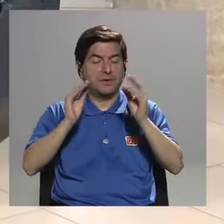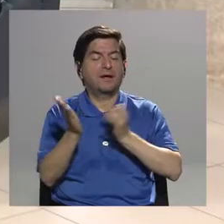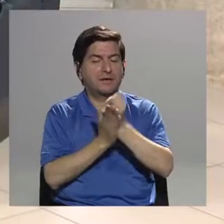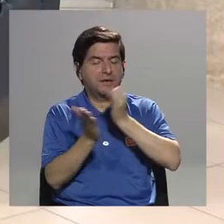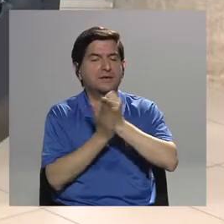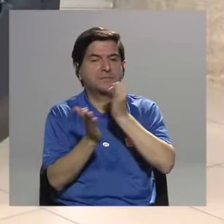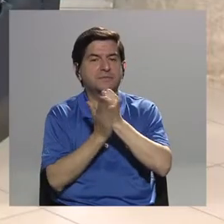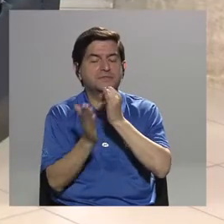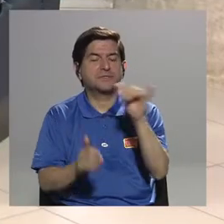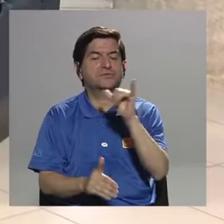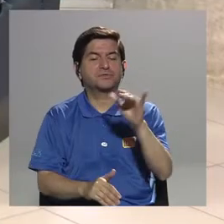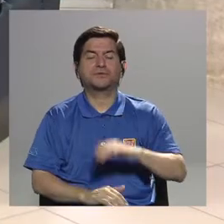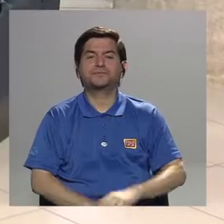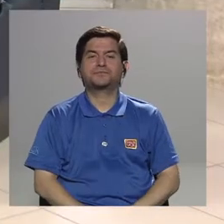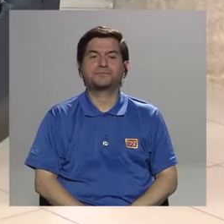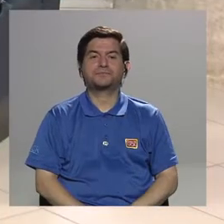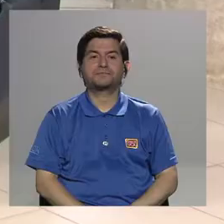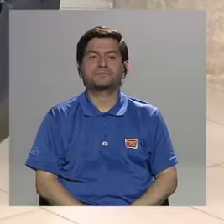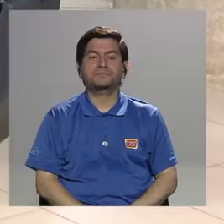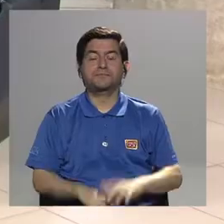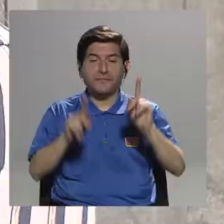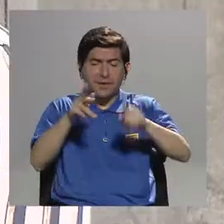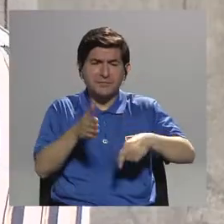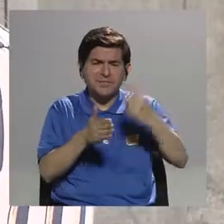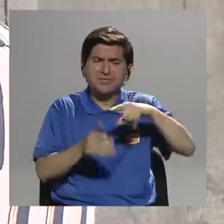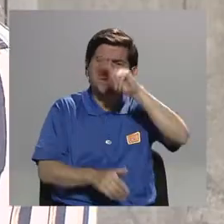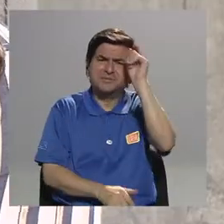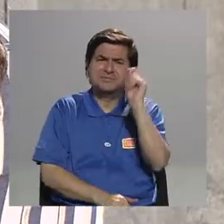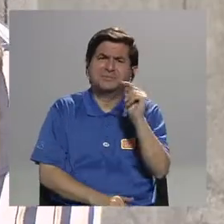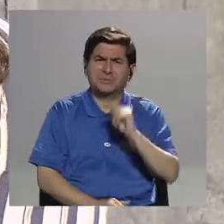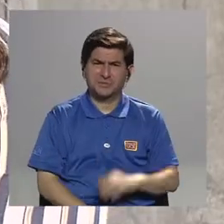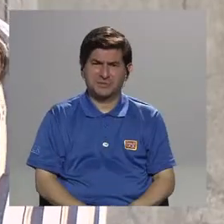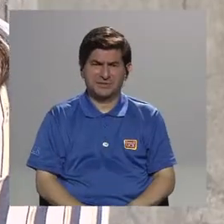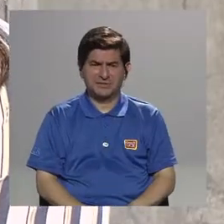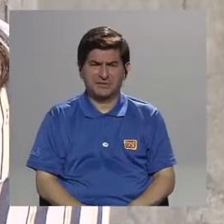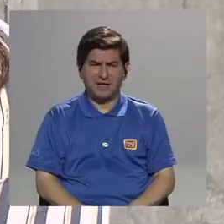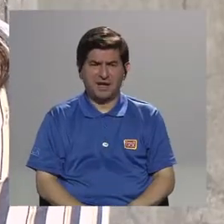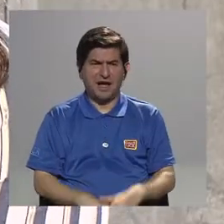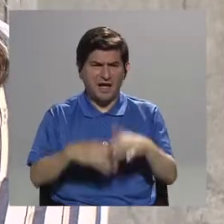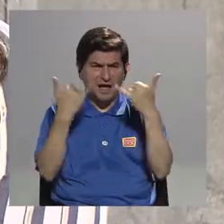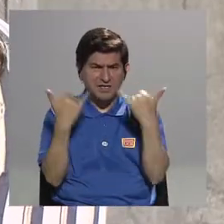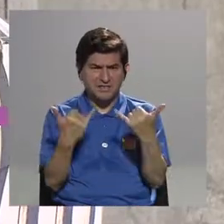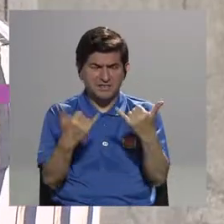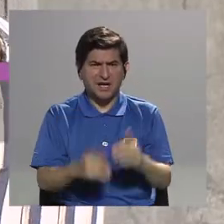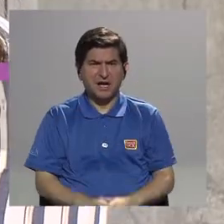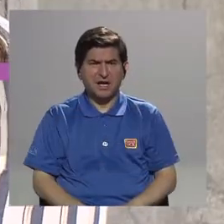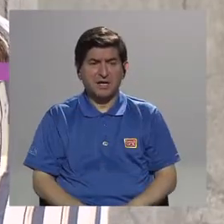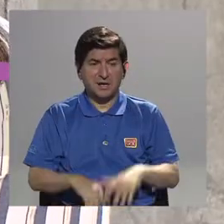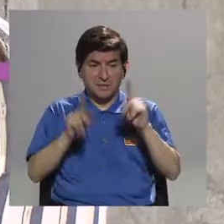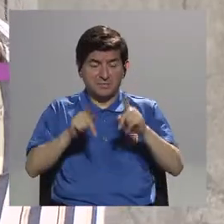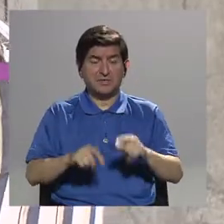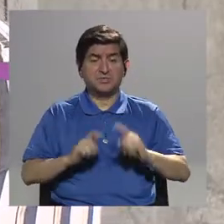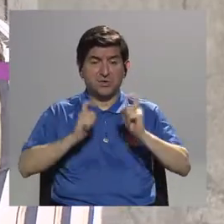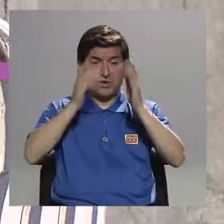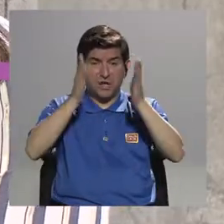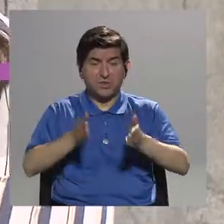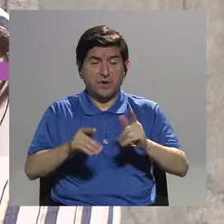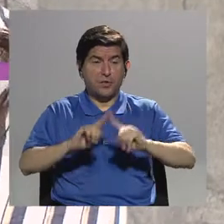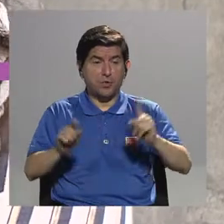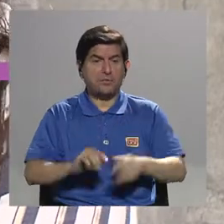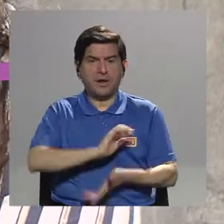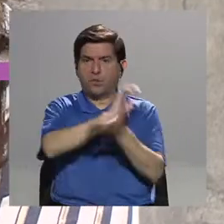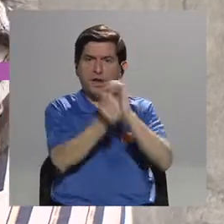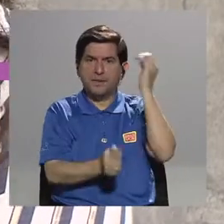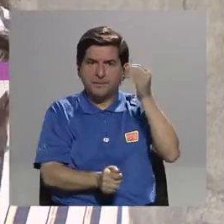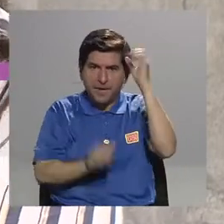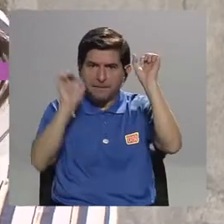Las personas a veces preguntan si una vez que se donaron pueden rectificar su decisión y sí, sí lo pueden hacer, ¿ok? O